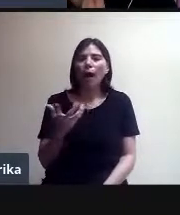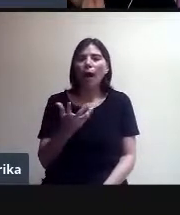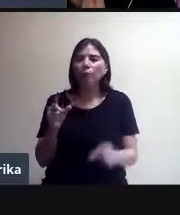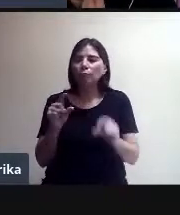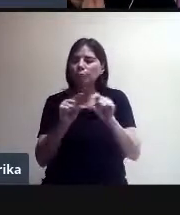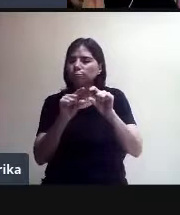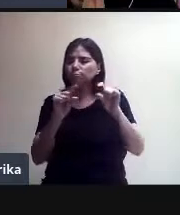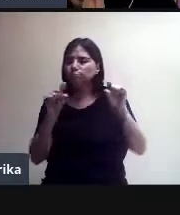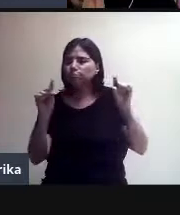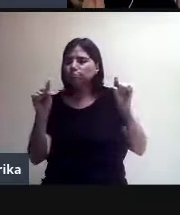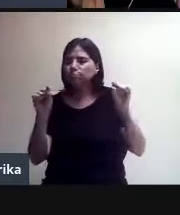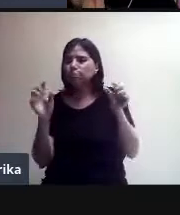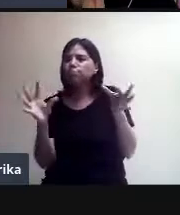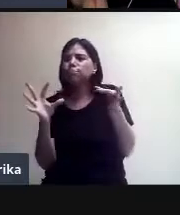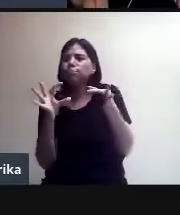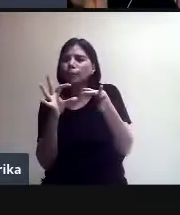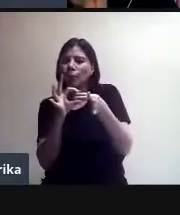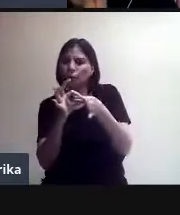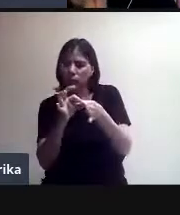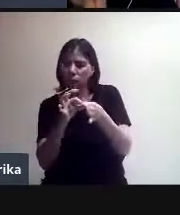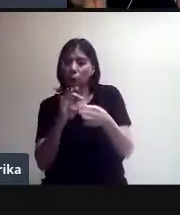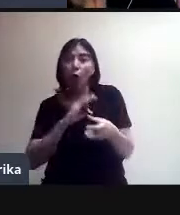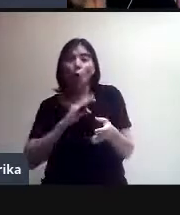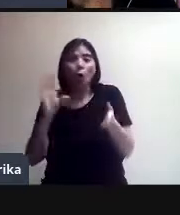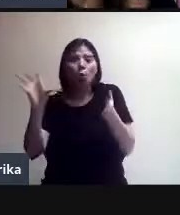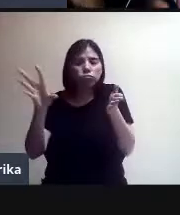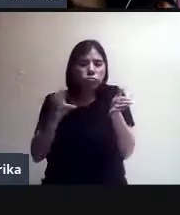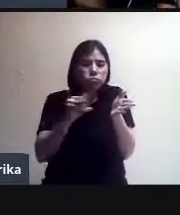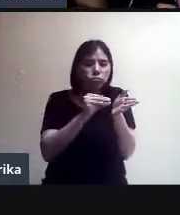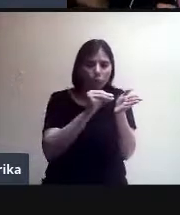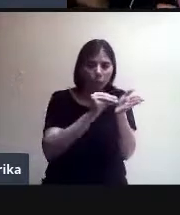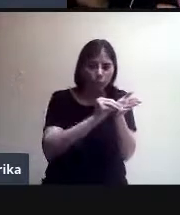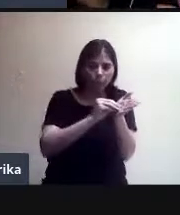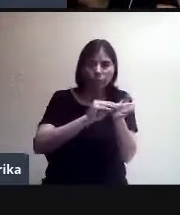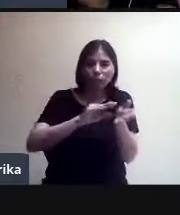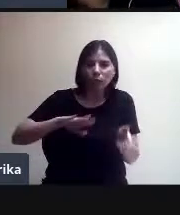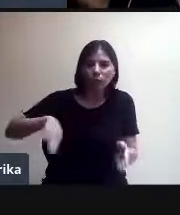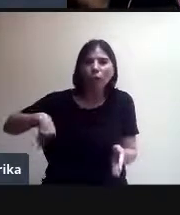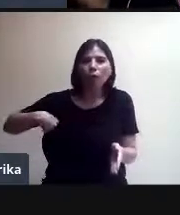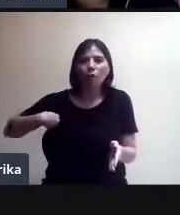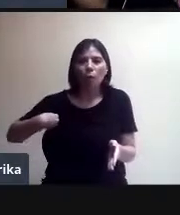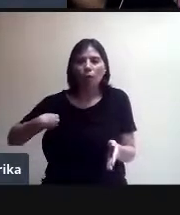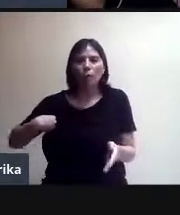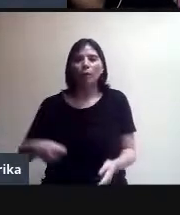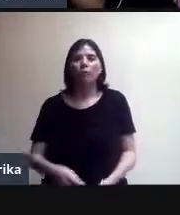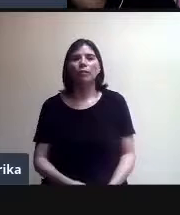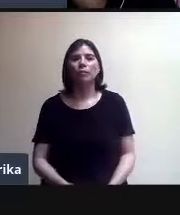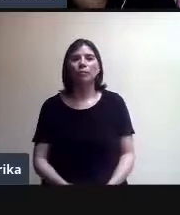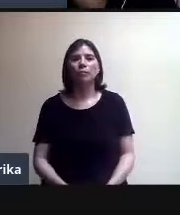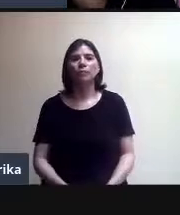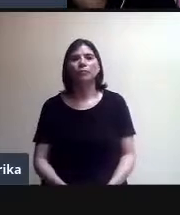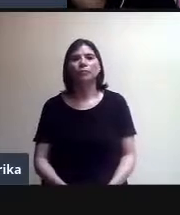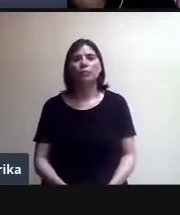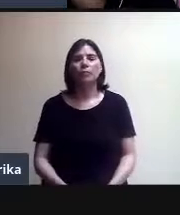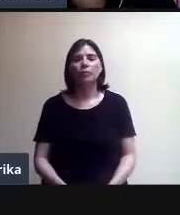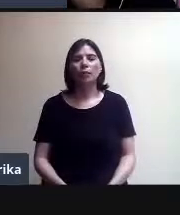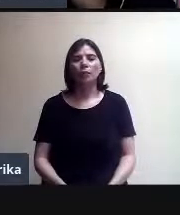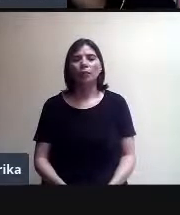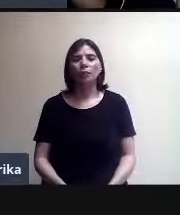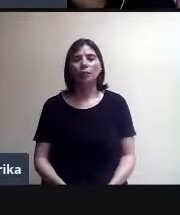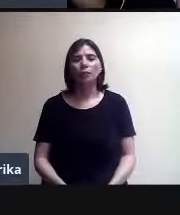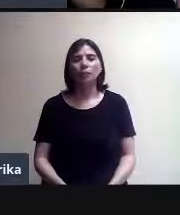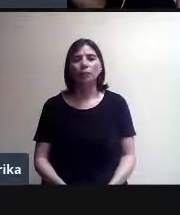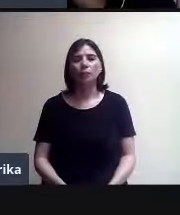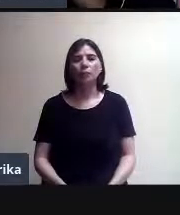Entonces, aquí está. Lo puedo copiar y lo guardo. Eso es útil porque ya siempre